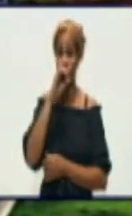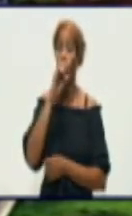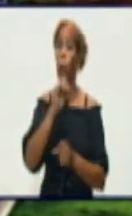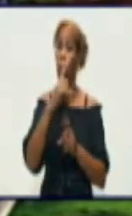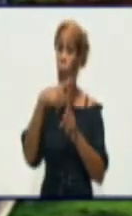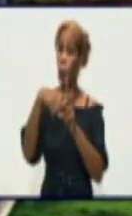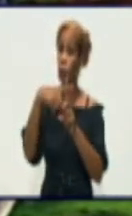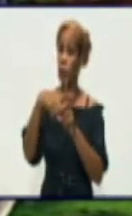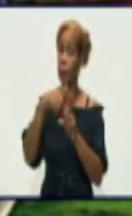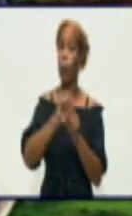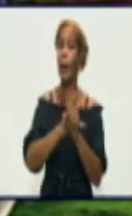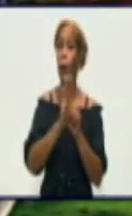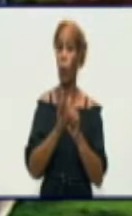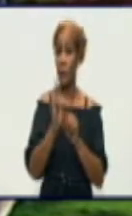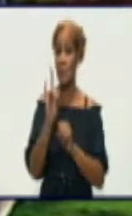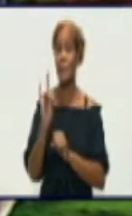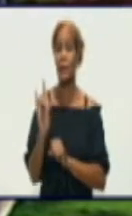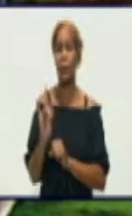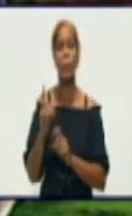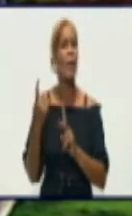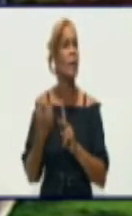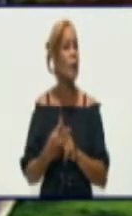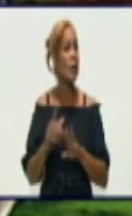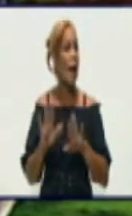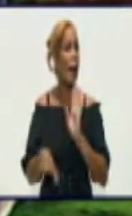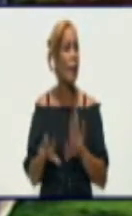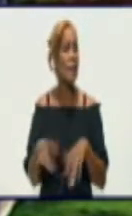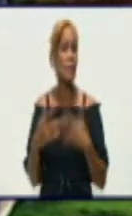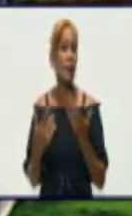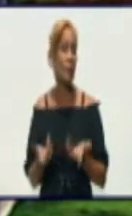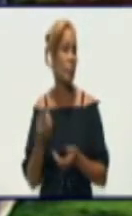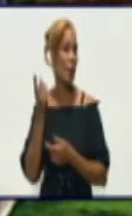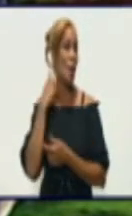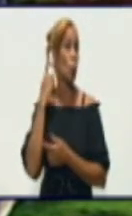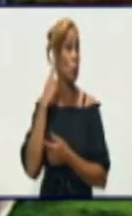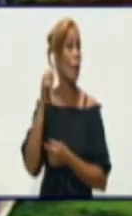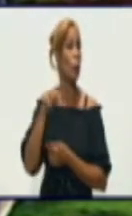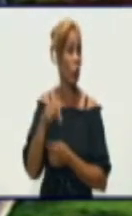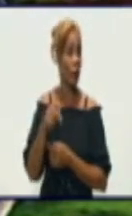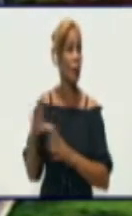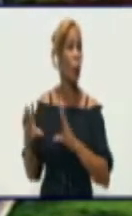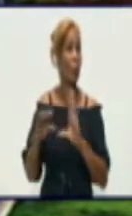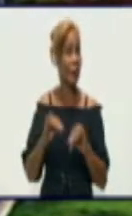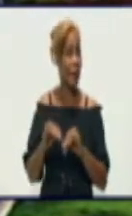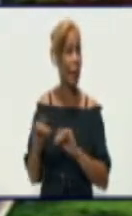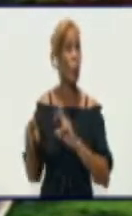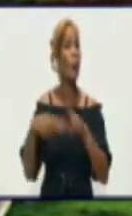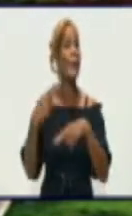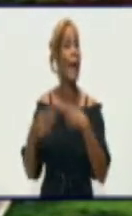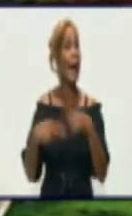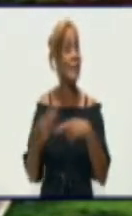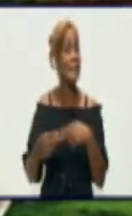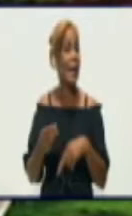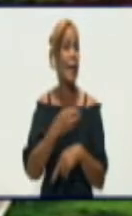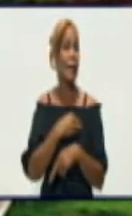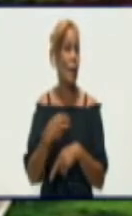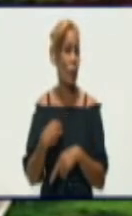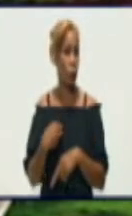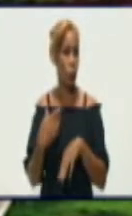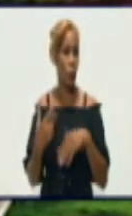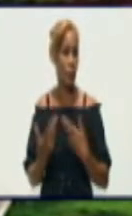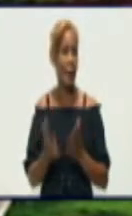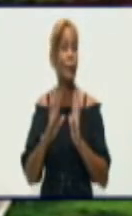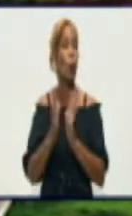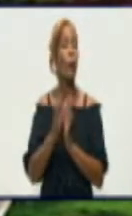cuando escuchamos este comentario que usted nos hace, que la persona fallecida en las últimas horas de la